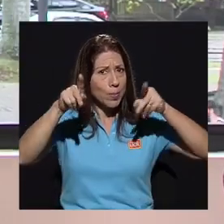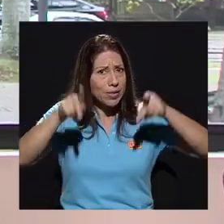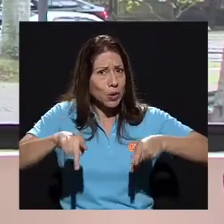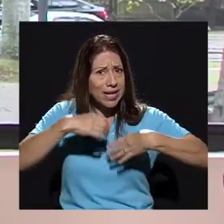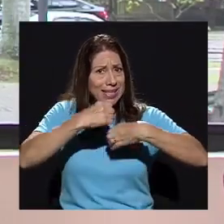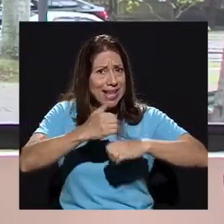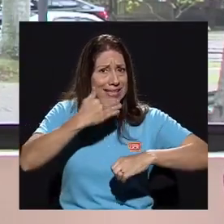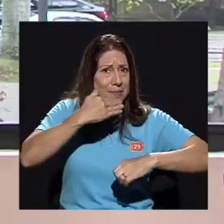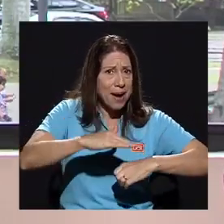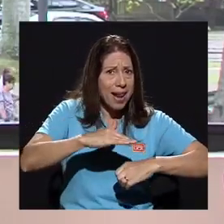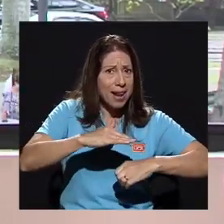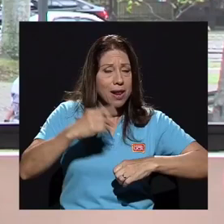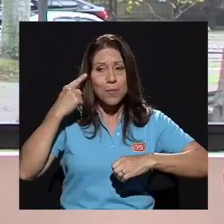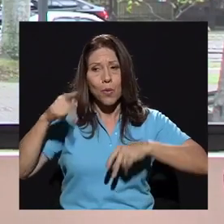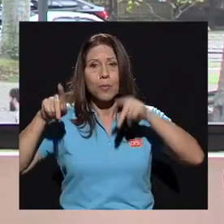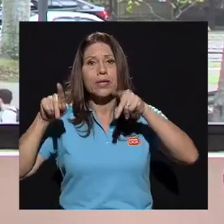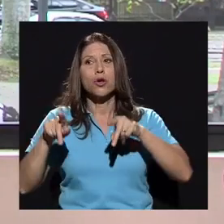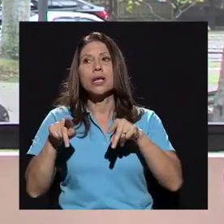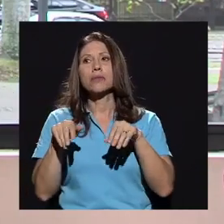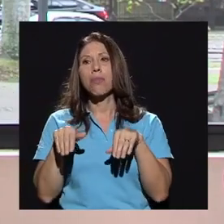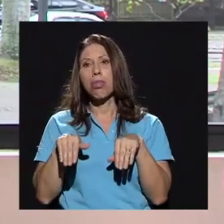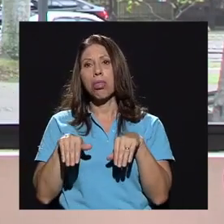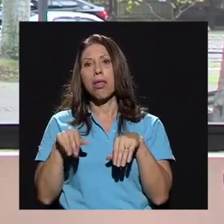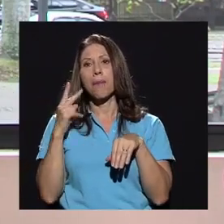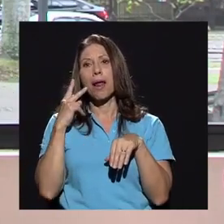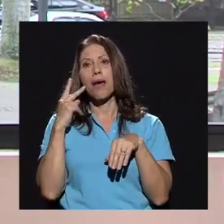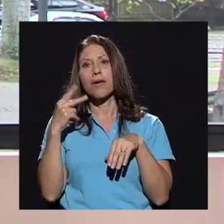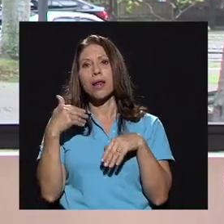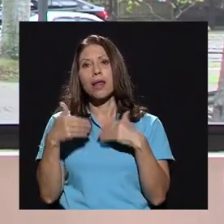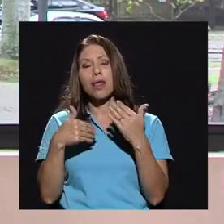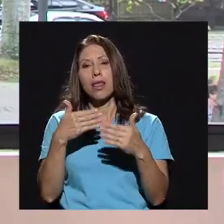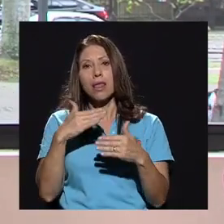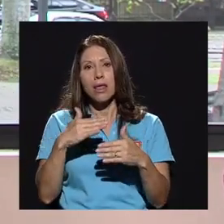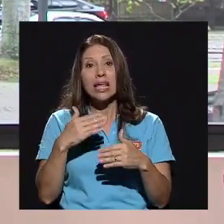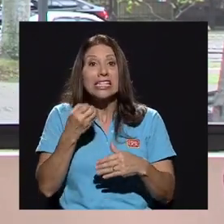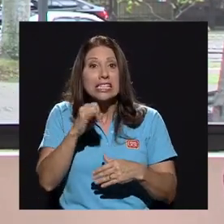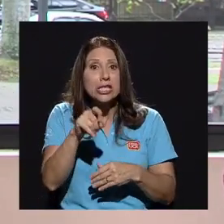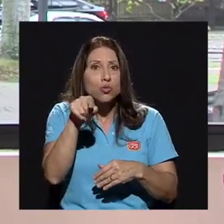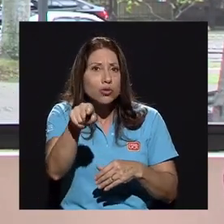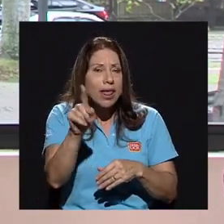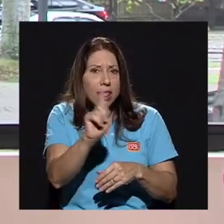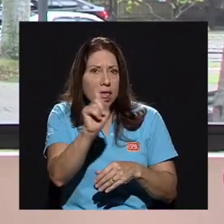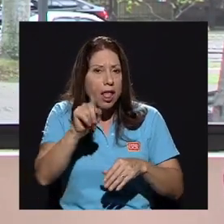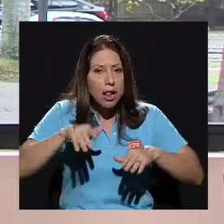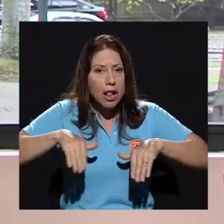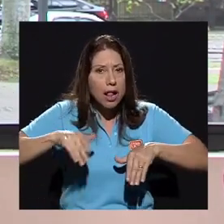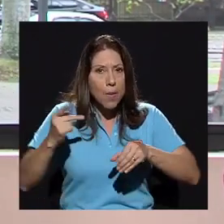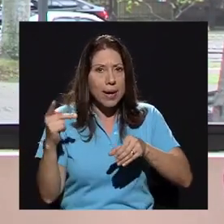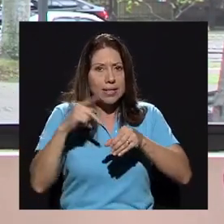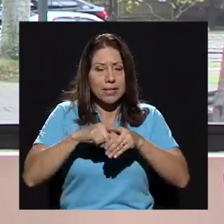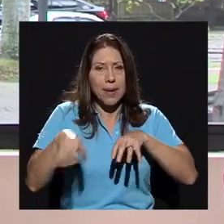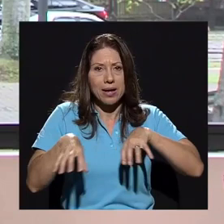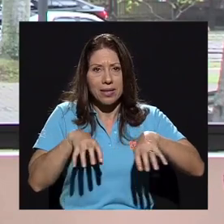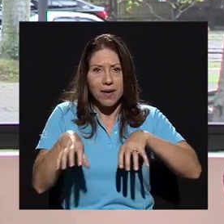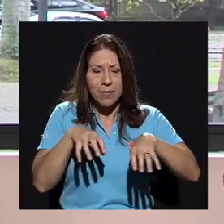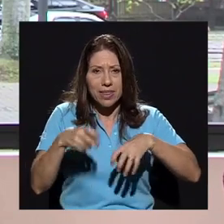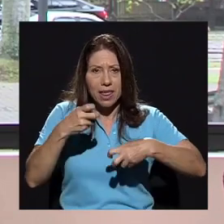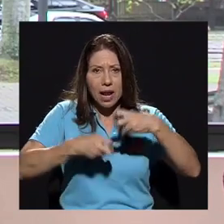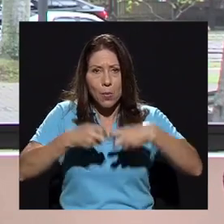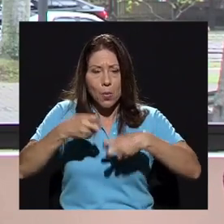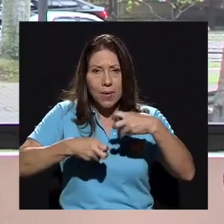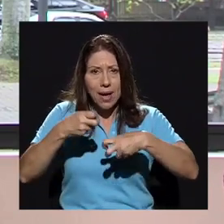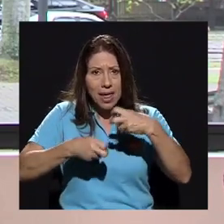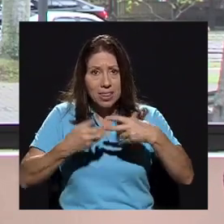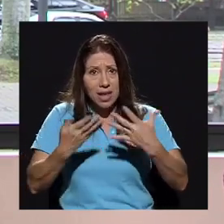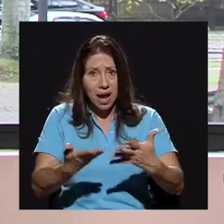aquellas que se detienen a verla pasar. Cuando usted no participa activamente de la problemática